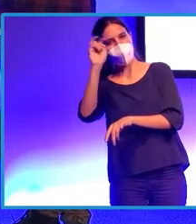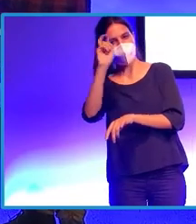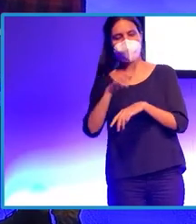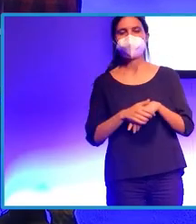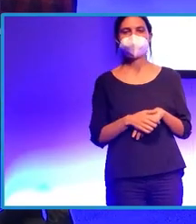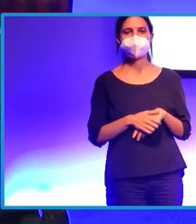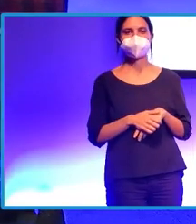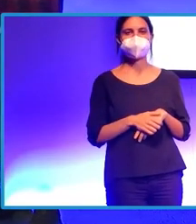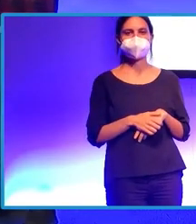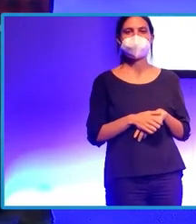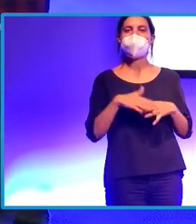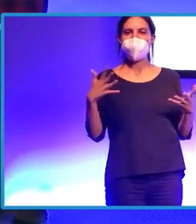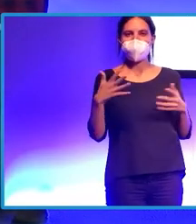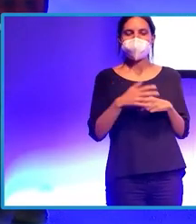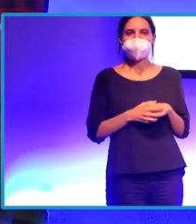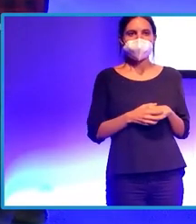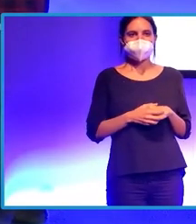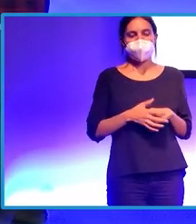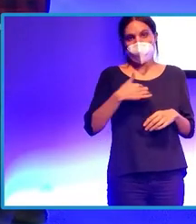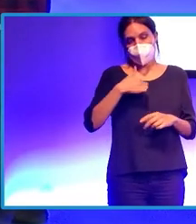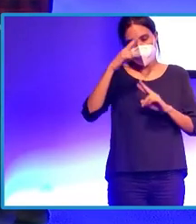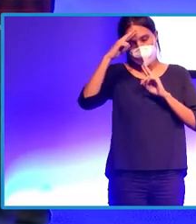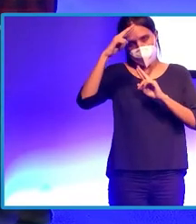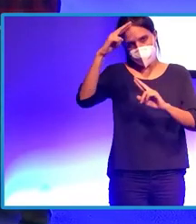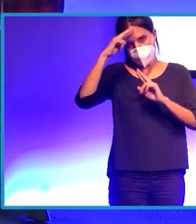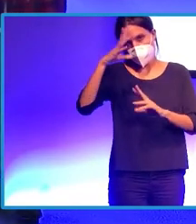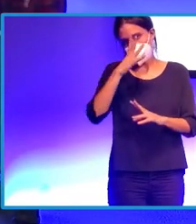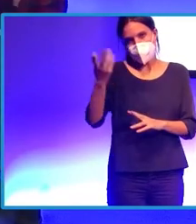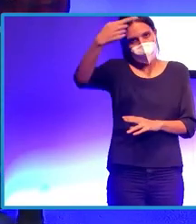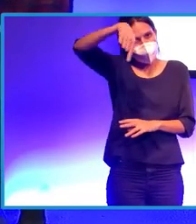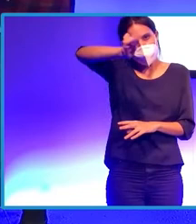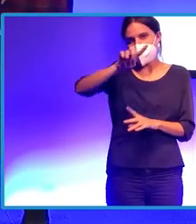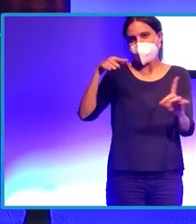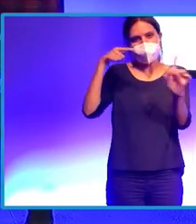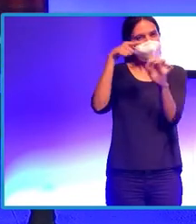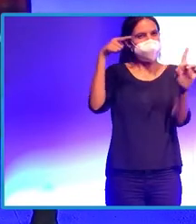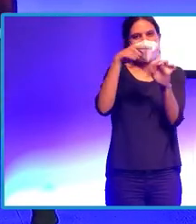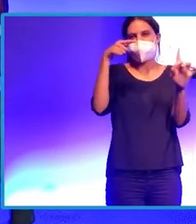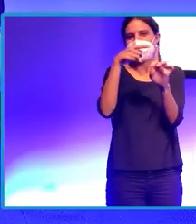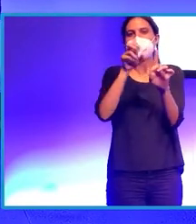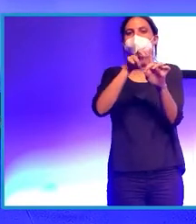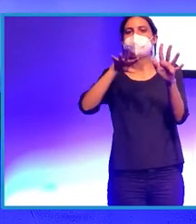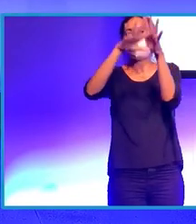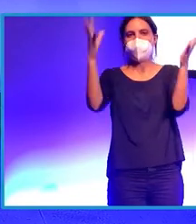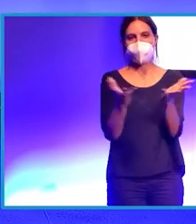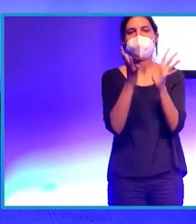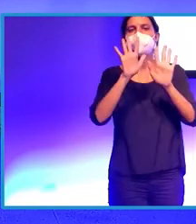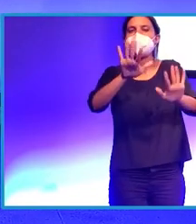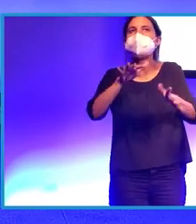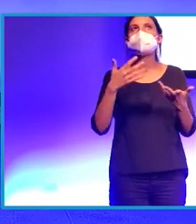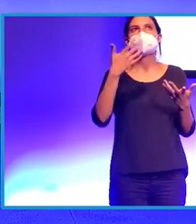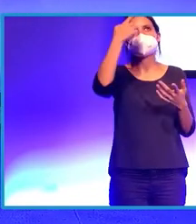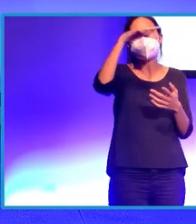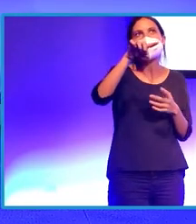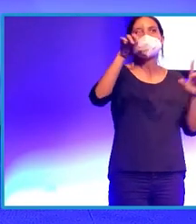¿qué experiencia a nivel mundial? Con todo el respeto, ustedes son un referente mundial seguro. Vamos, pero ¿qué otras experiencias saben ustedes de alguna